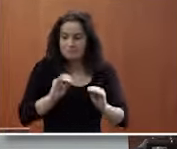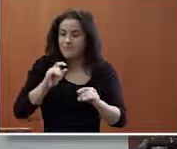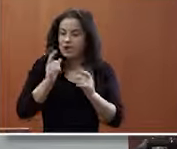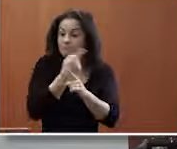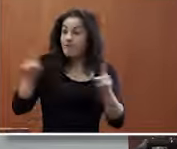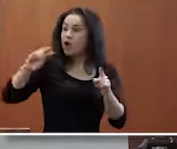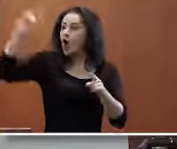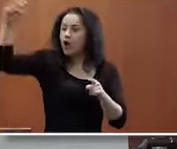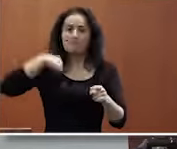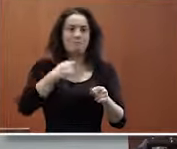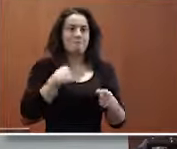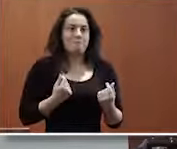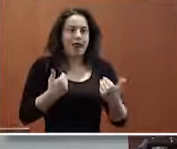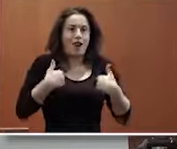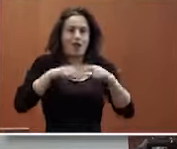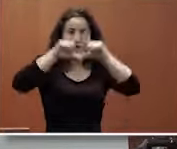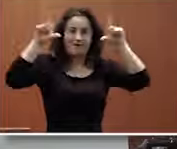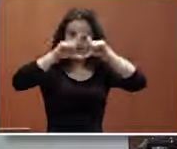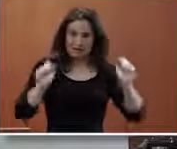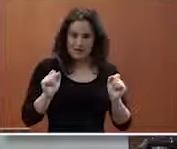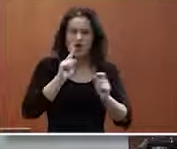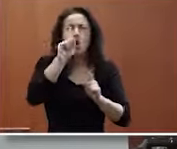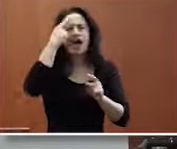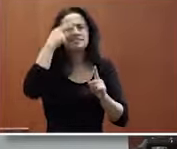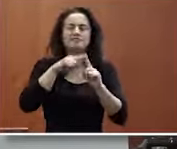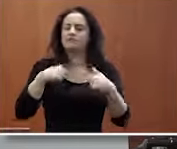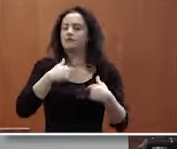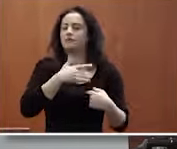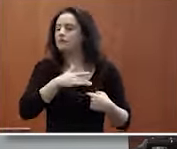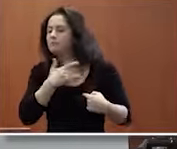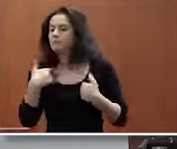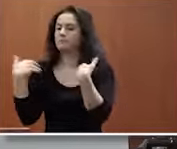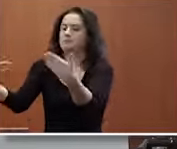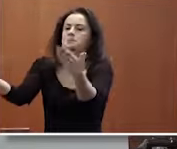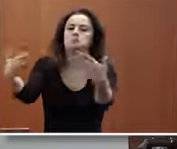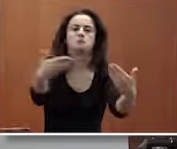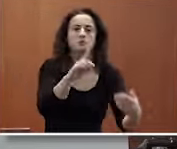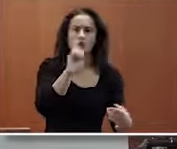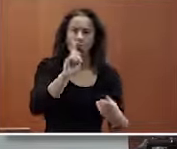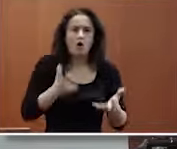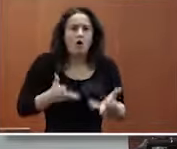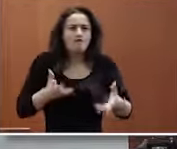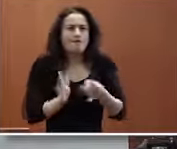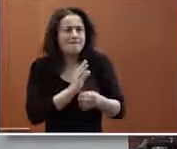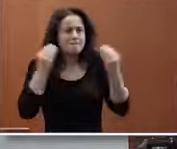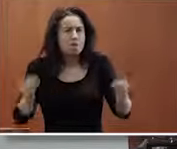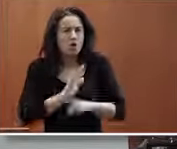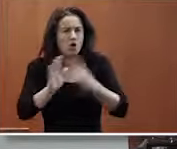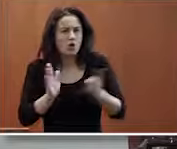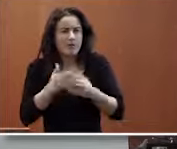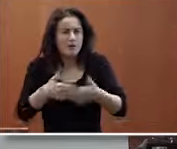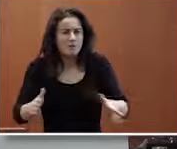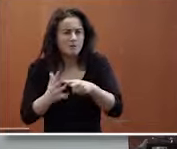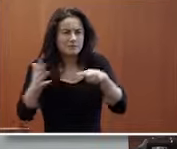que hacer cosas que a lo mejor no haya un tráfico de dinero pero que sí suponga un beneficio en las condiciones un servicio a un determinado